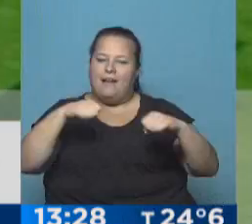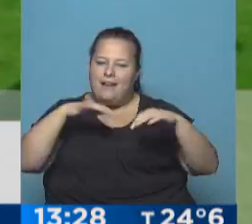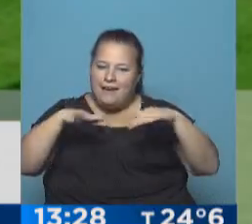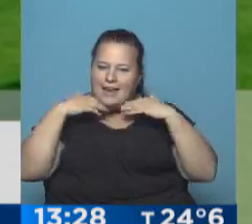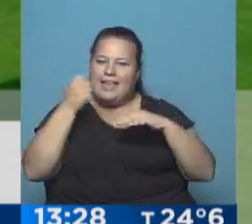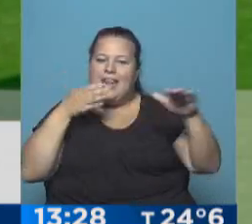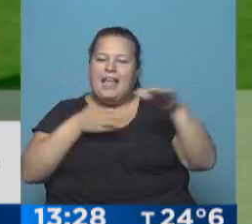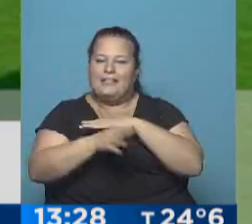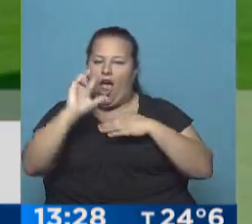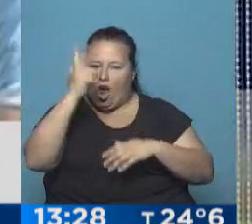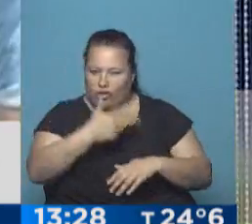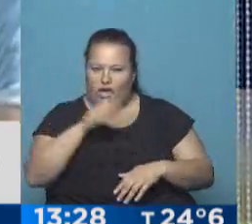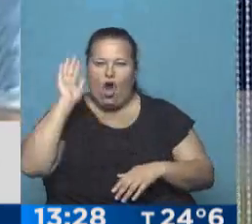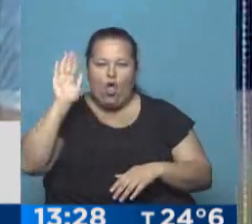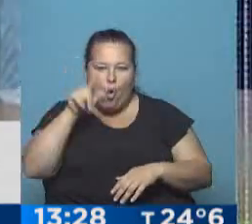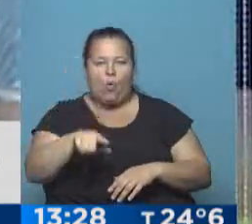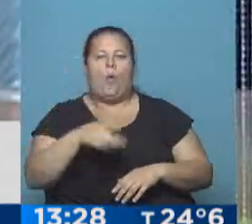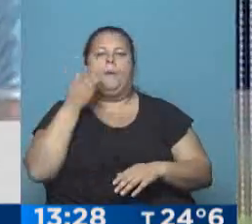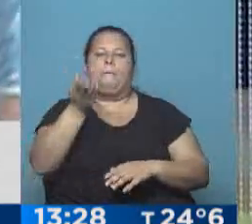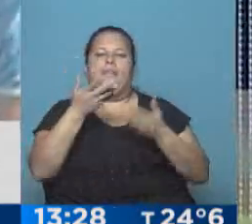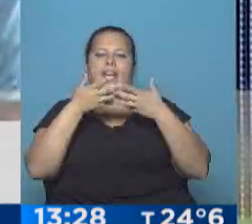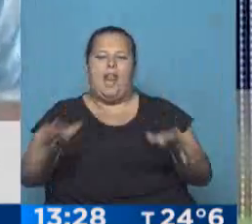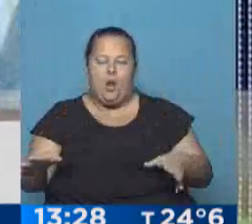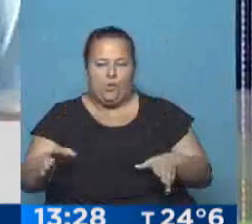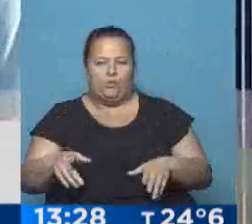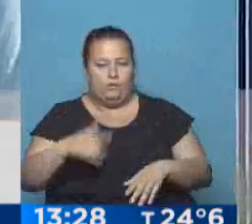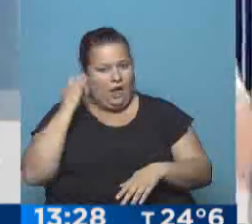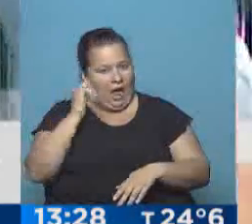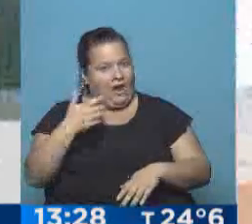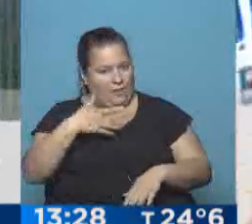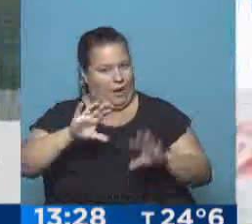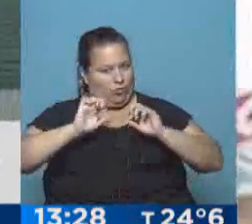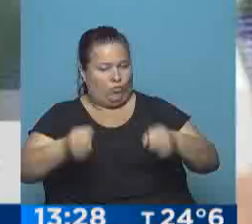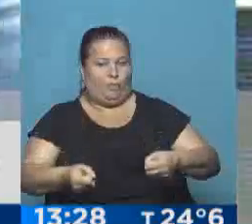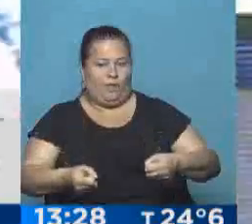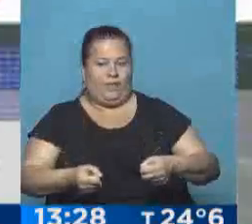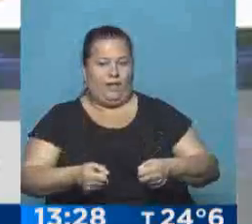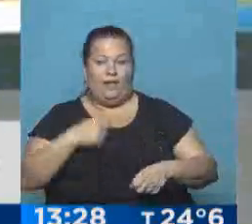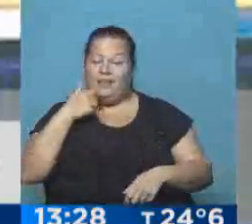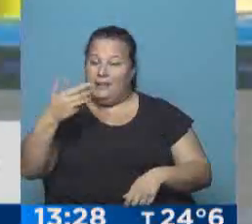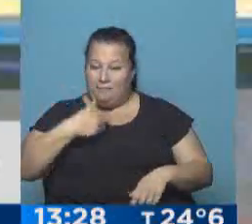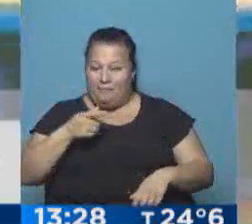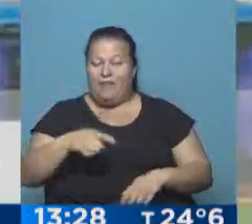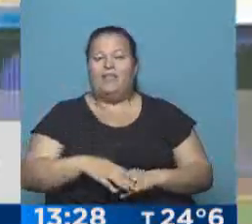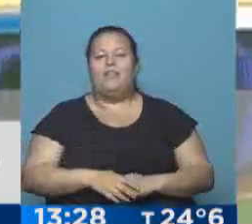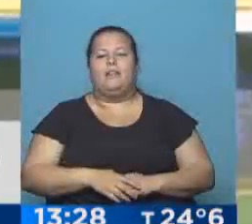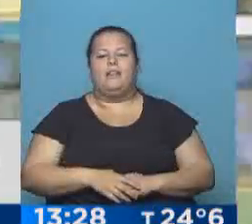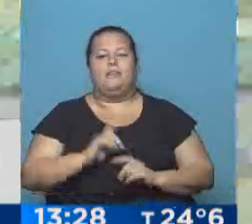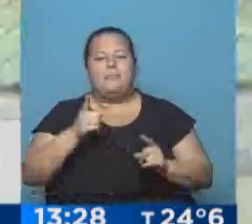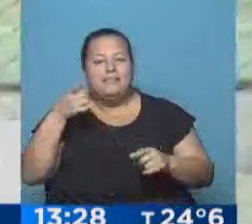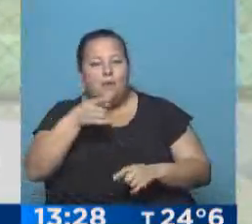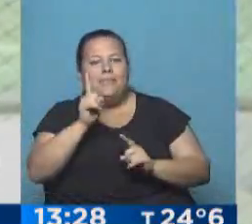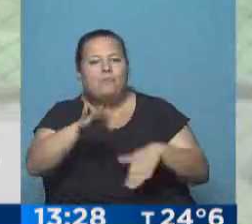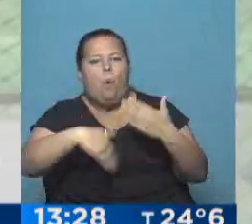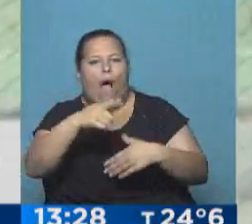quisieron entrar al hotel de Bebé Cruz, piden la renuncia de Heinze y le avisaron, le vamos a suspender. A los que le tiran piedras no son a los jugadores rivales, eh. A los